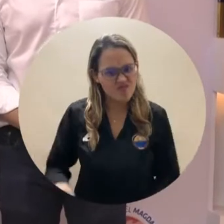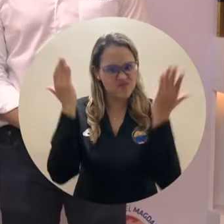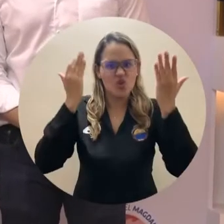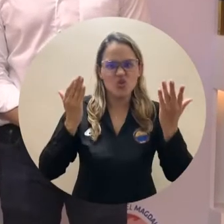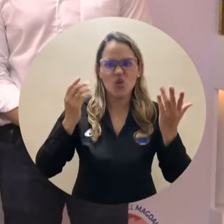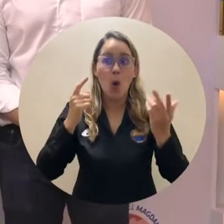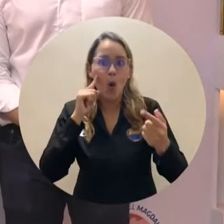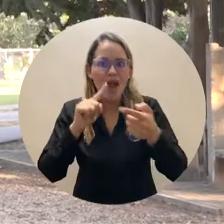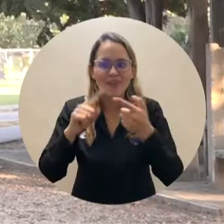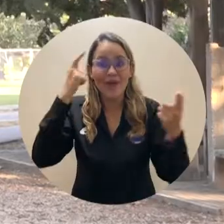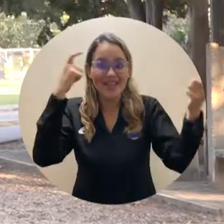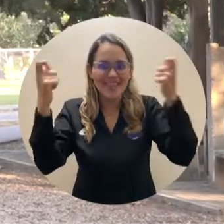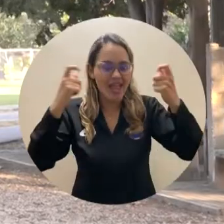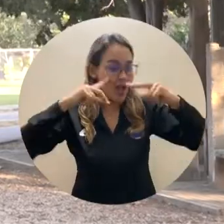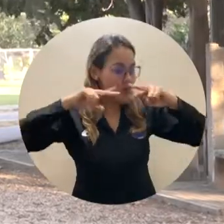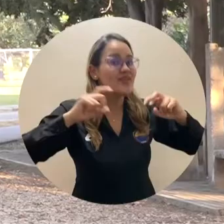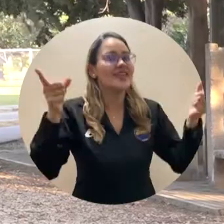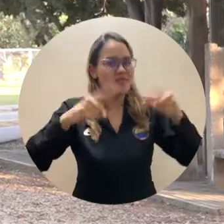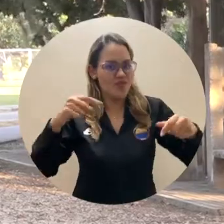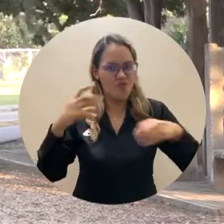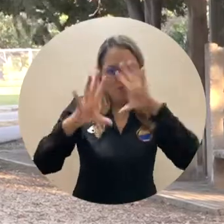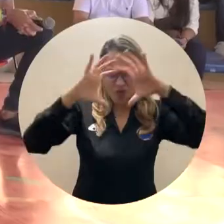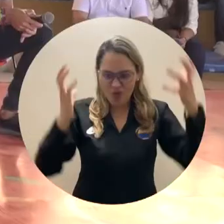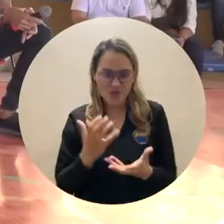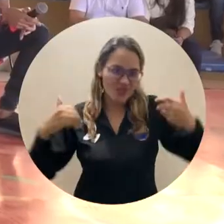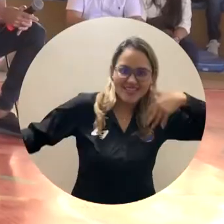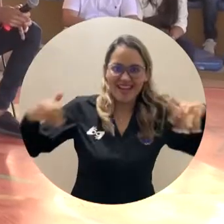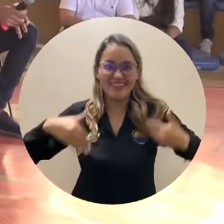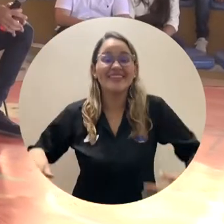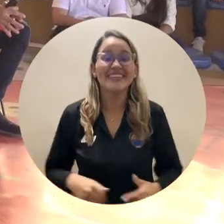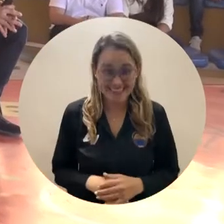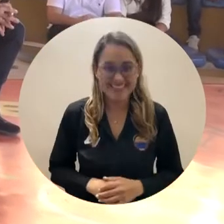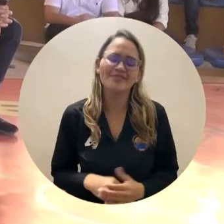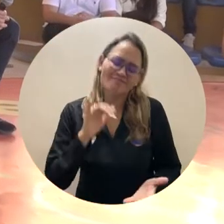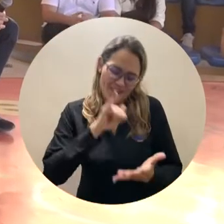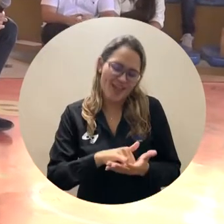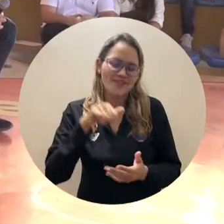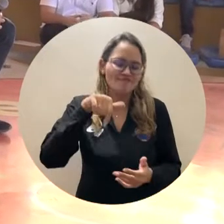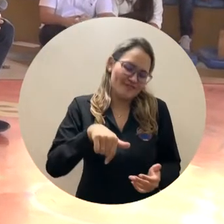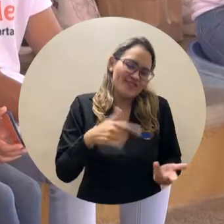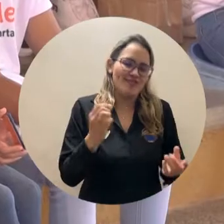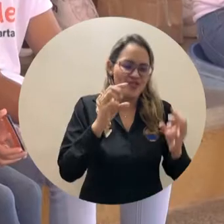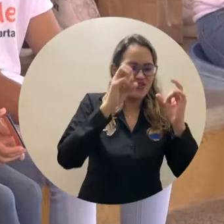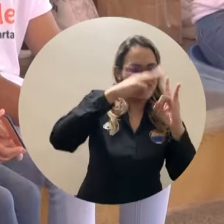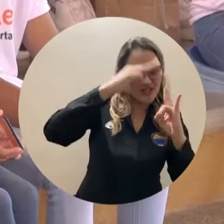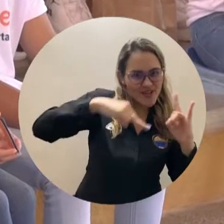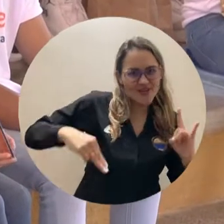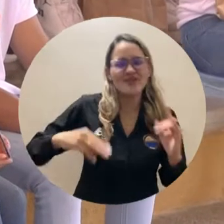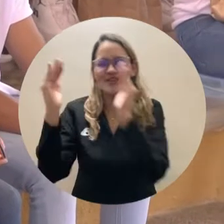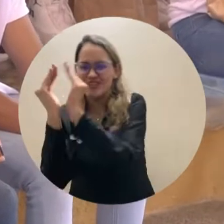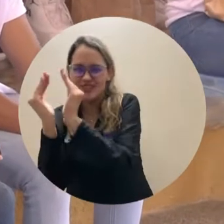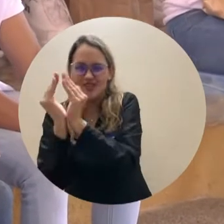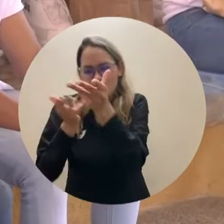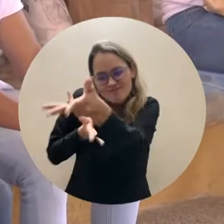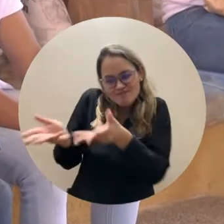jóvenes y adolescentes a través de las estrategias Explora y SACUDETE. La transformación de vidas por medio de la educación es una consigna que